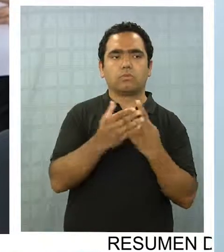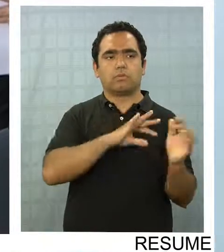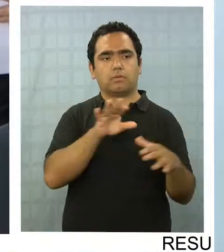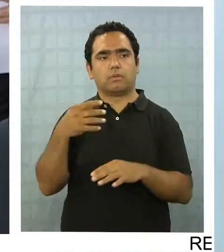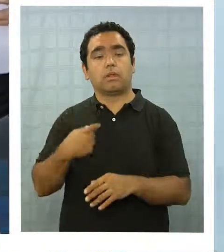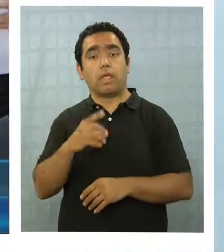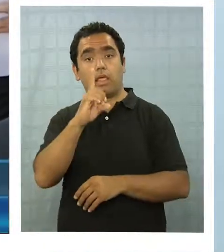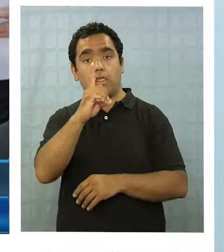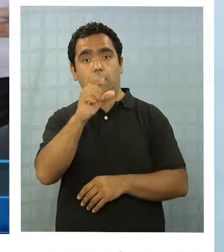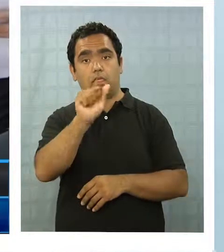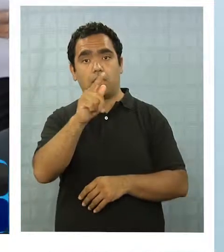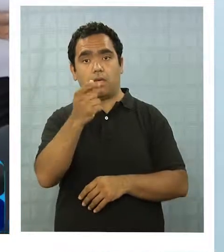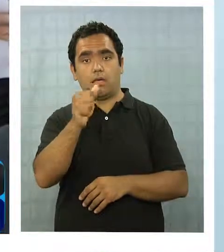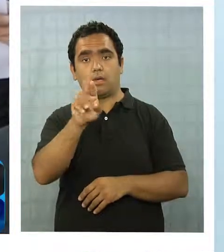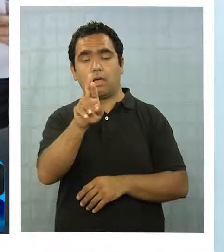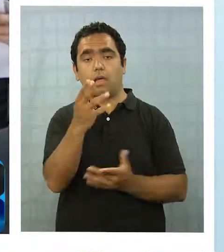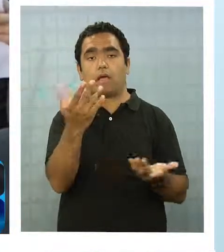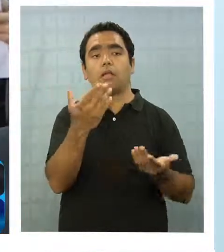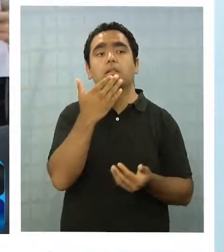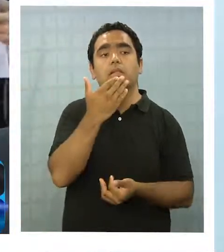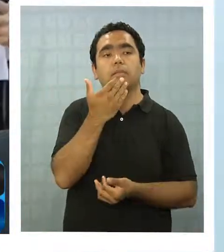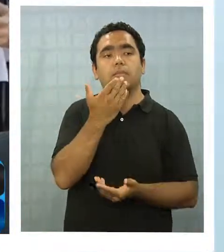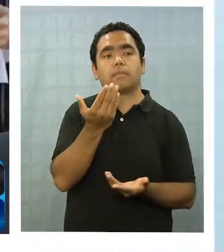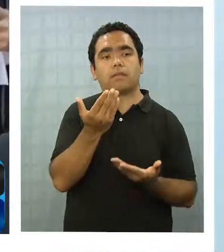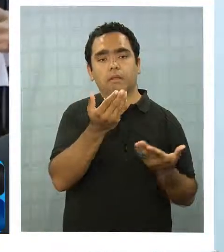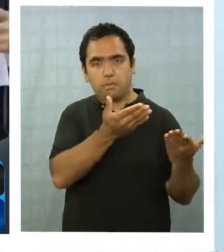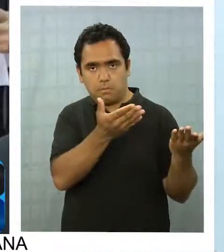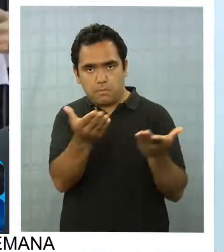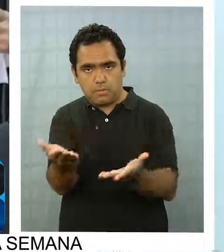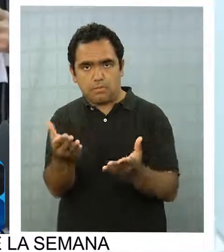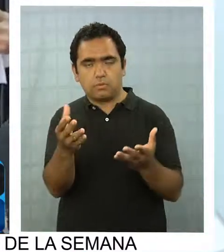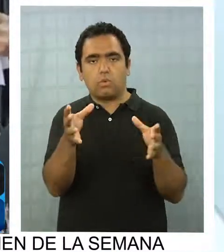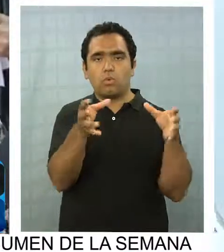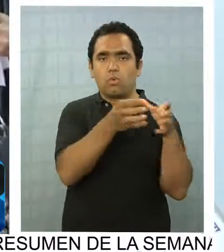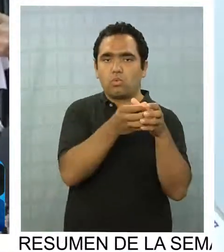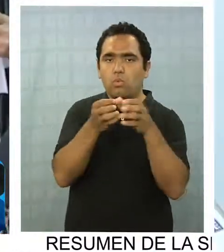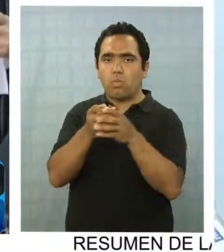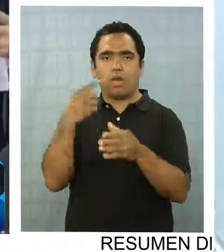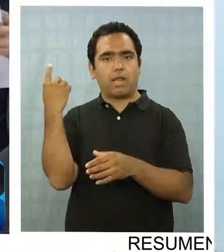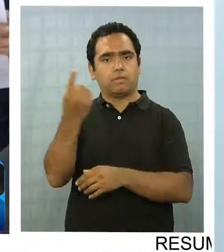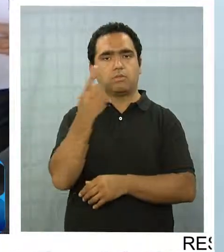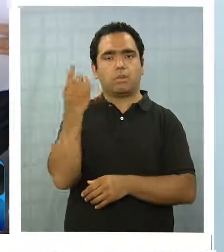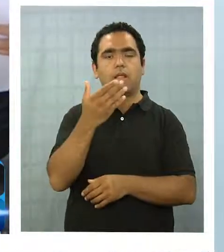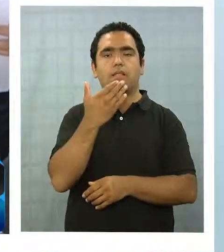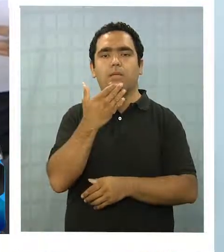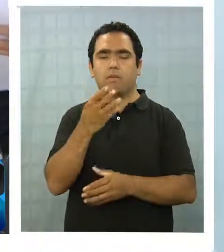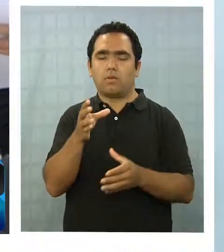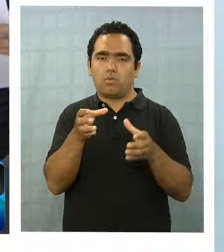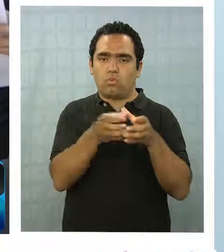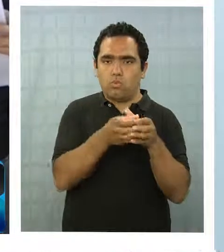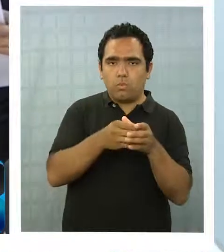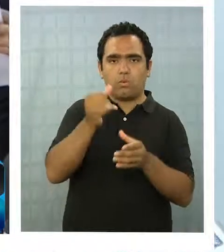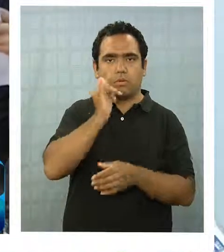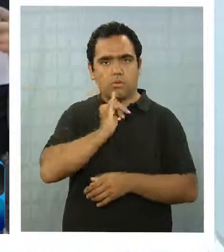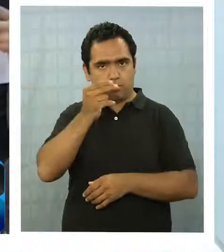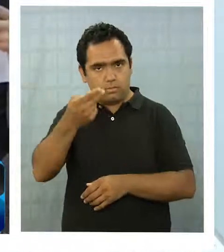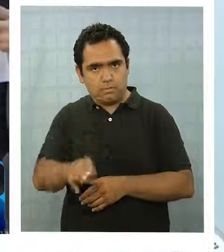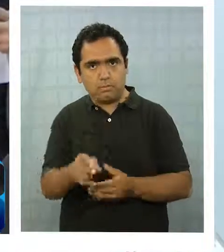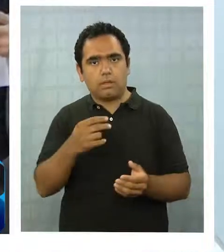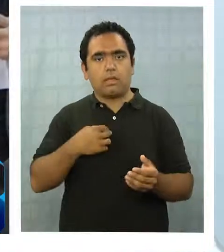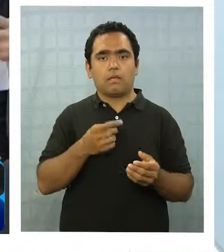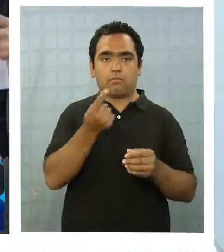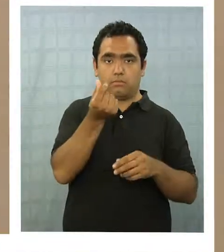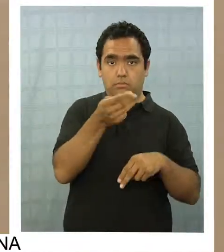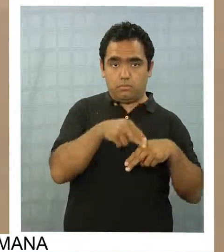Dakar se va a generar lo que tiene que ver con la invitación a grupos nacionales y grupos locales, que van a estar compartiendo con la comunidad si es que se aprueban estos